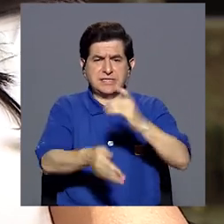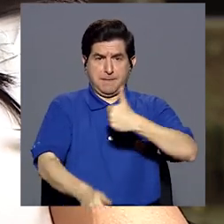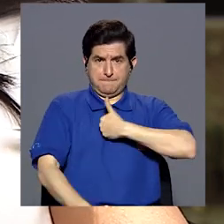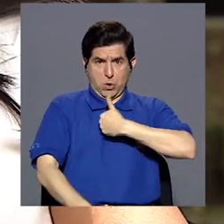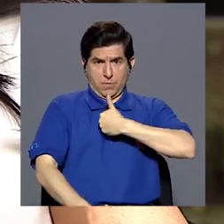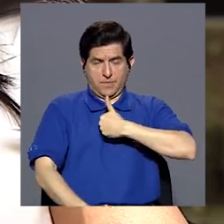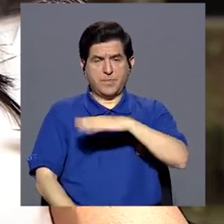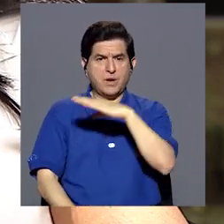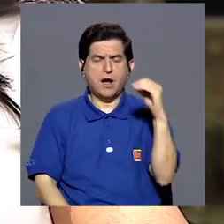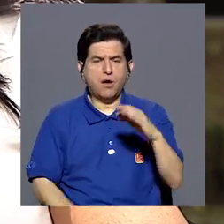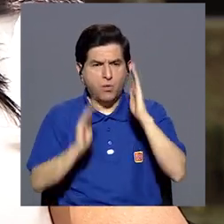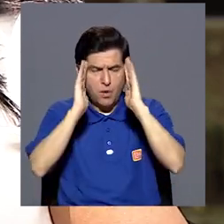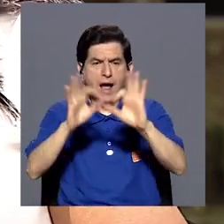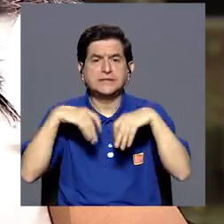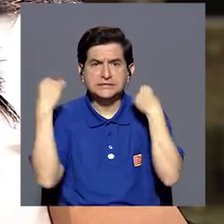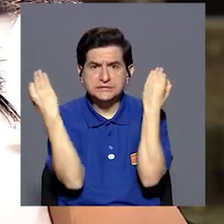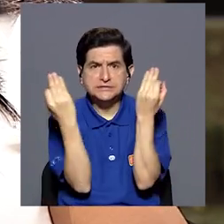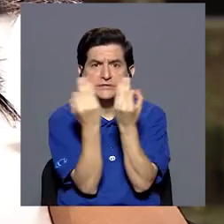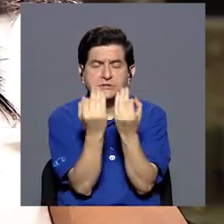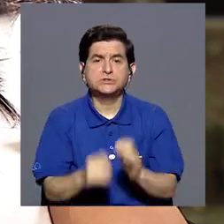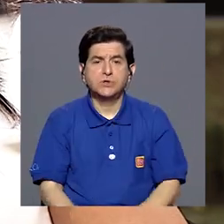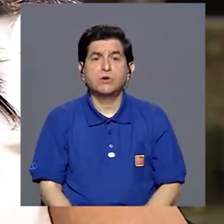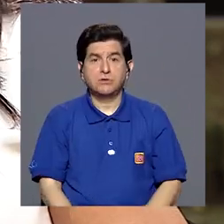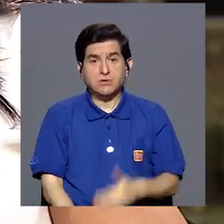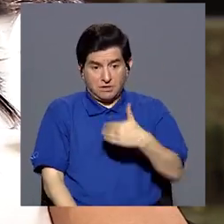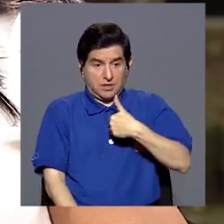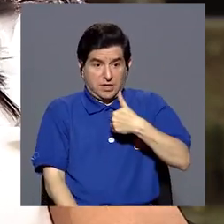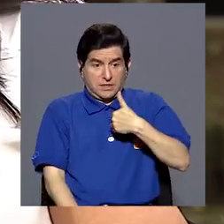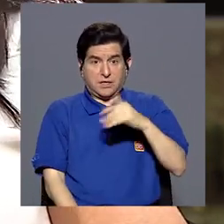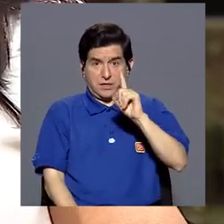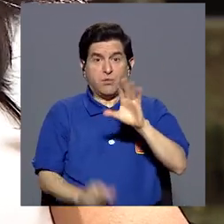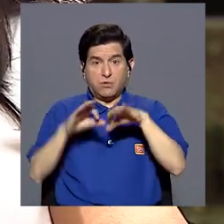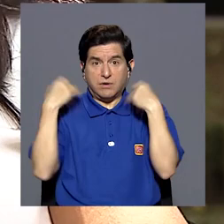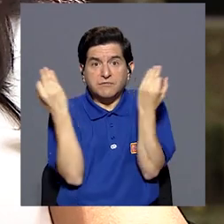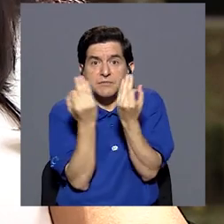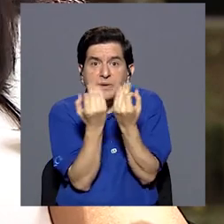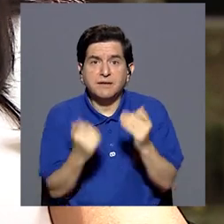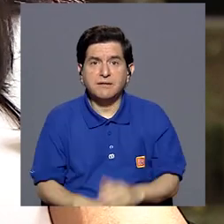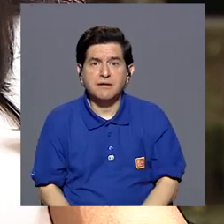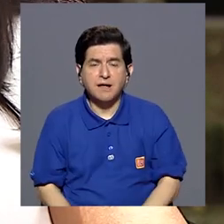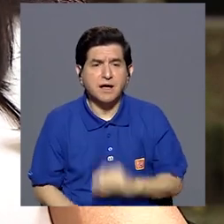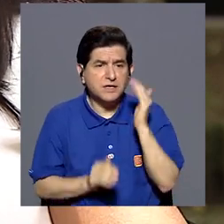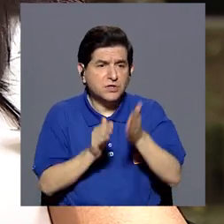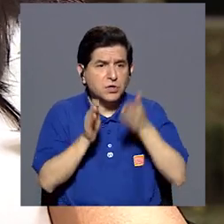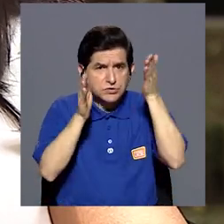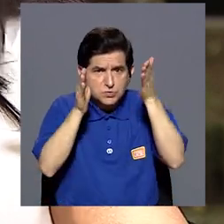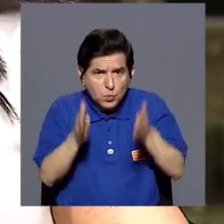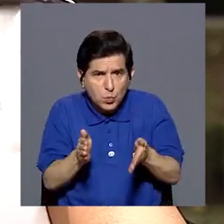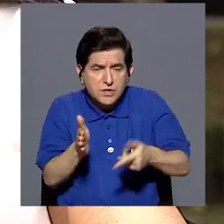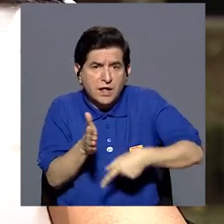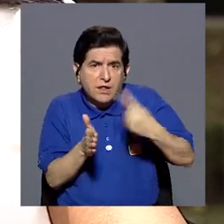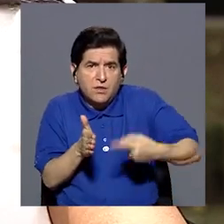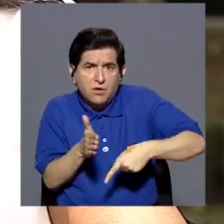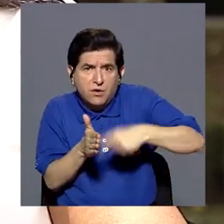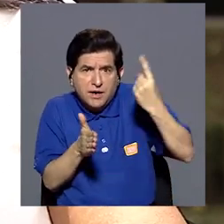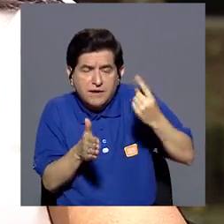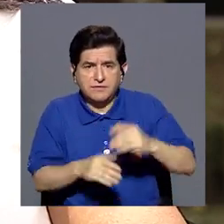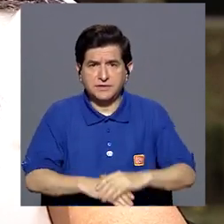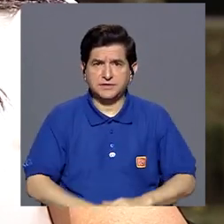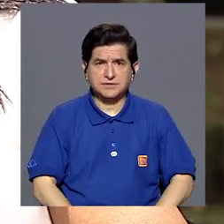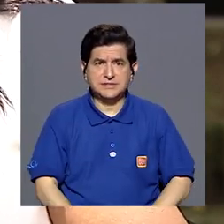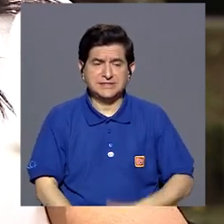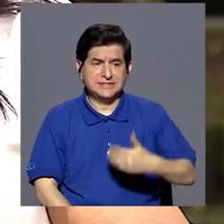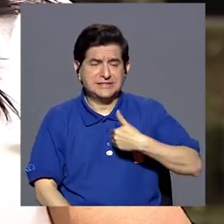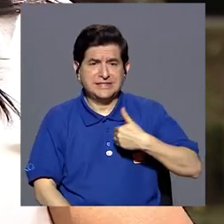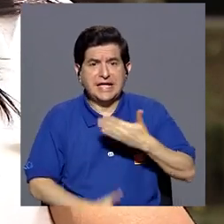ni para atender a su familia que tiene, ¿verdad? Entonces, muchas veces tenemos cuidadores que